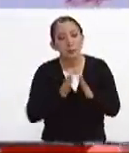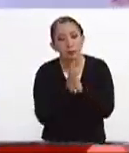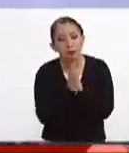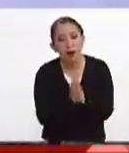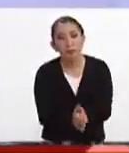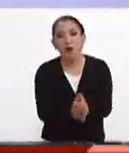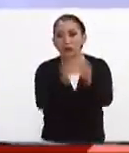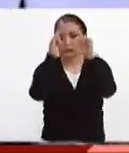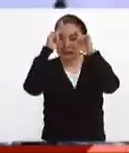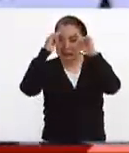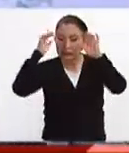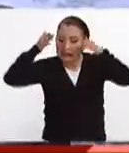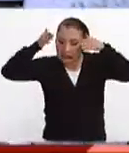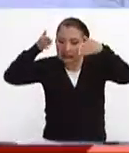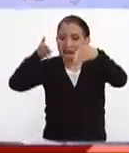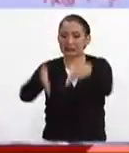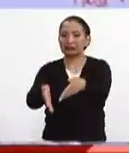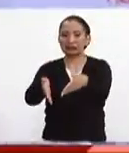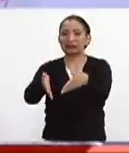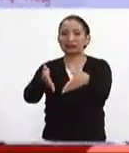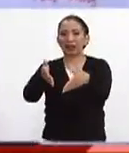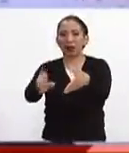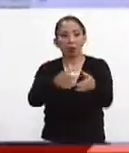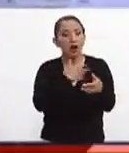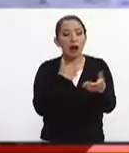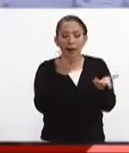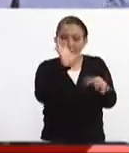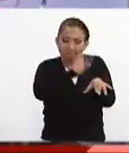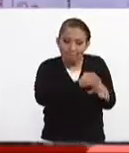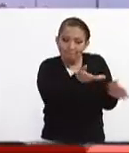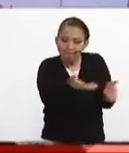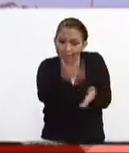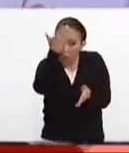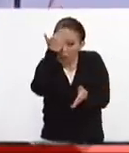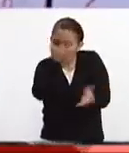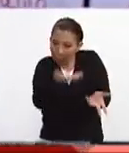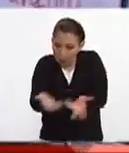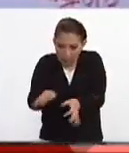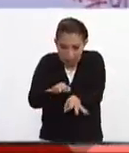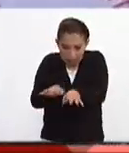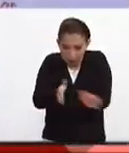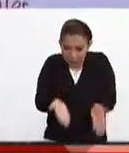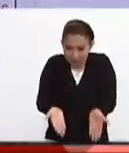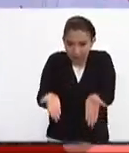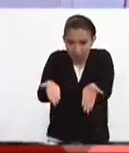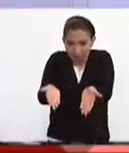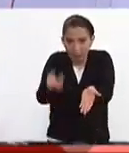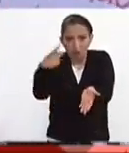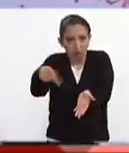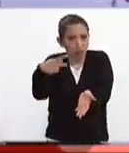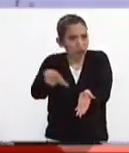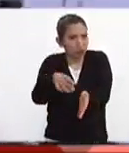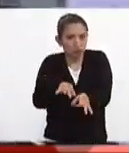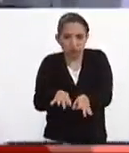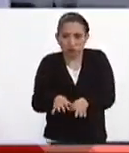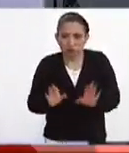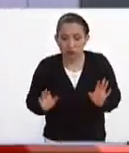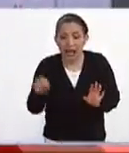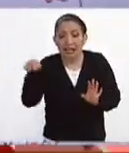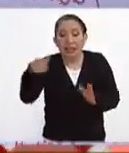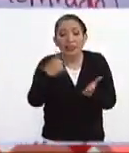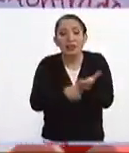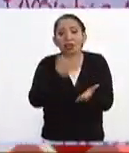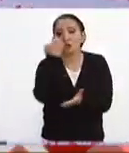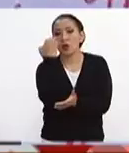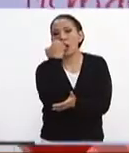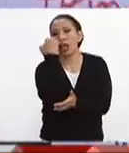concentrada en darle las herramientas a las autoridades para que puedan seguir haciendo su labor ahí en la